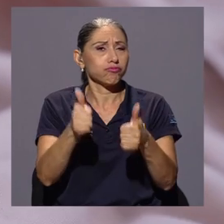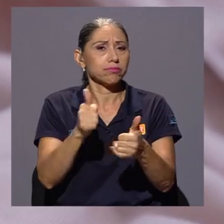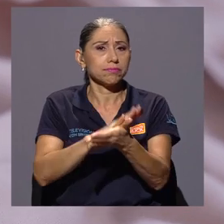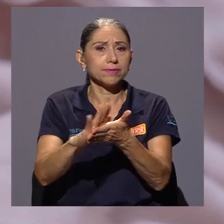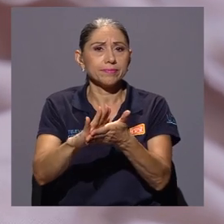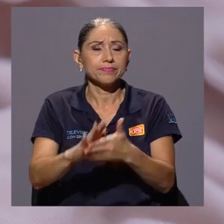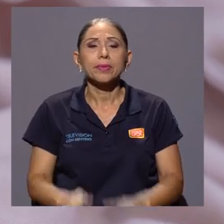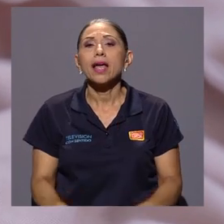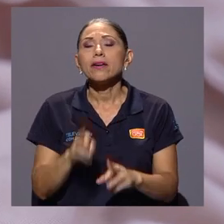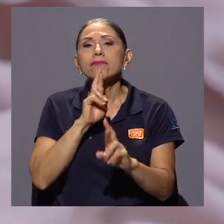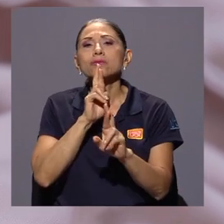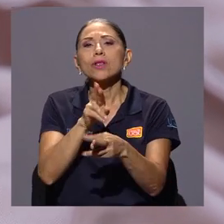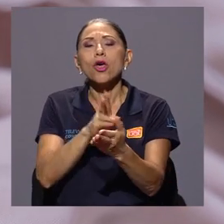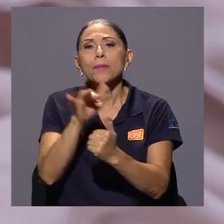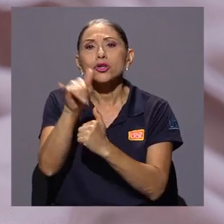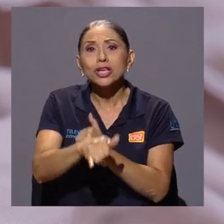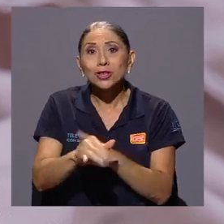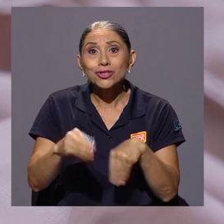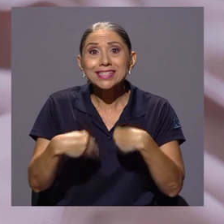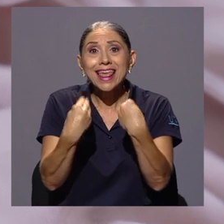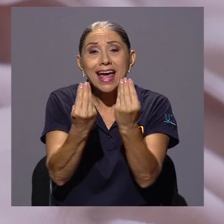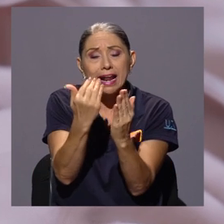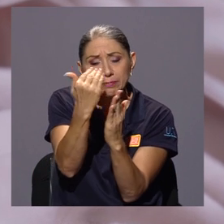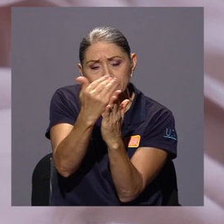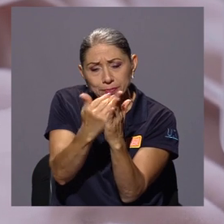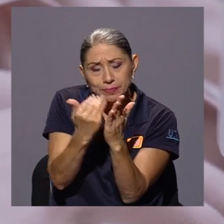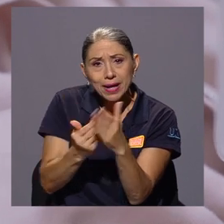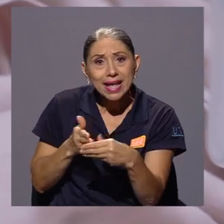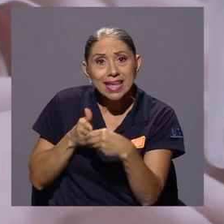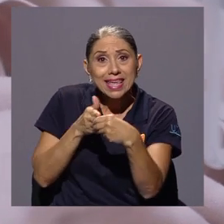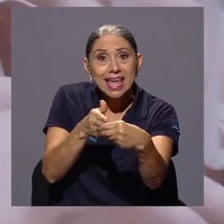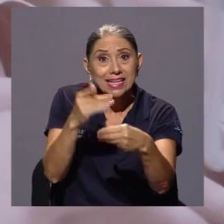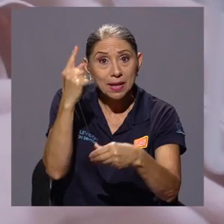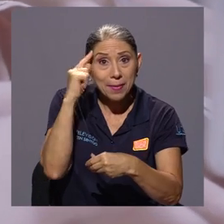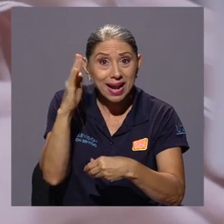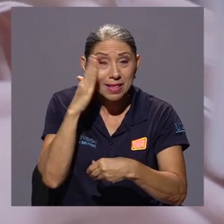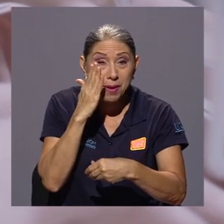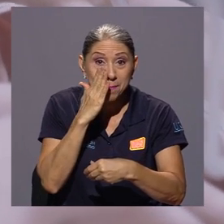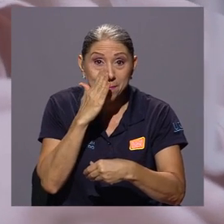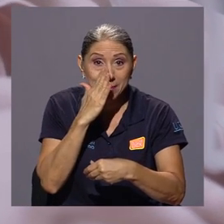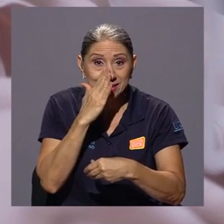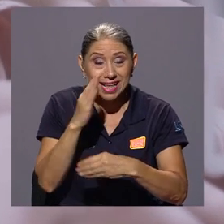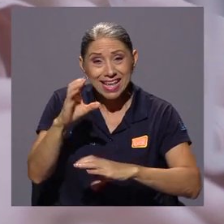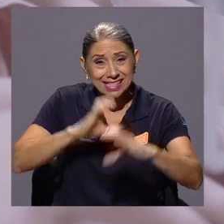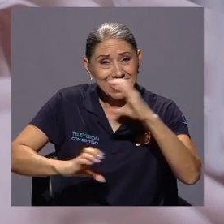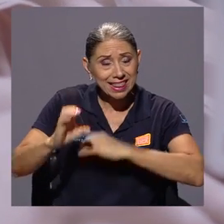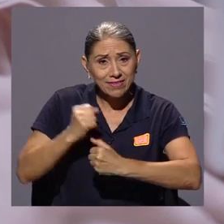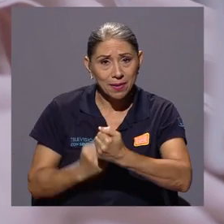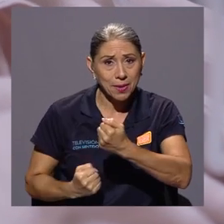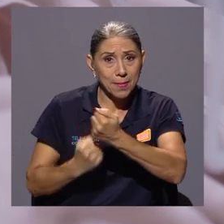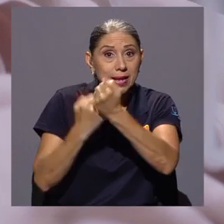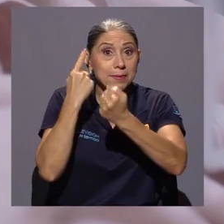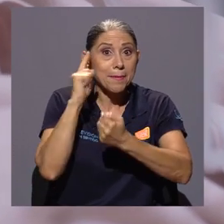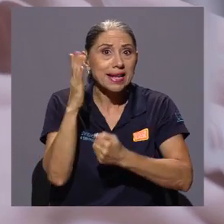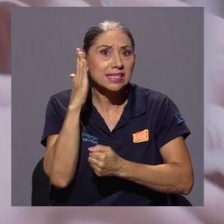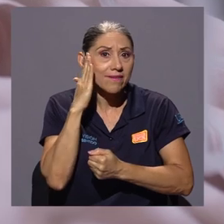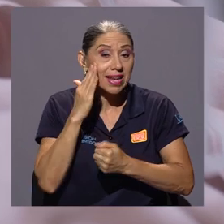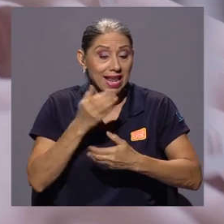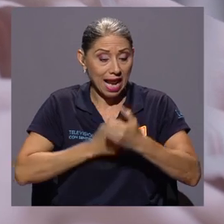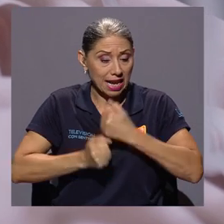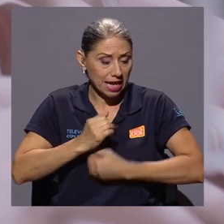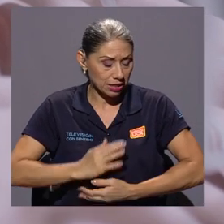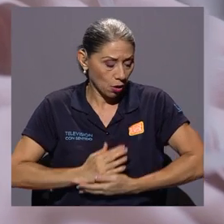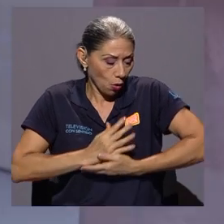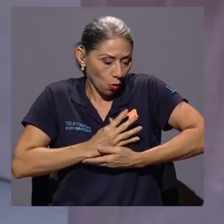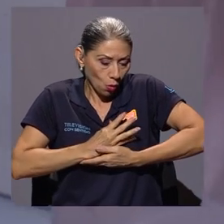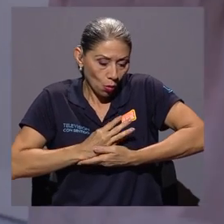Como resultado de este proyecto, se aportarán guías para las madres en lactancia científicamente respaldadas sobre las prácticas que aseguran la inocuidad